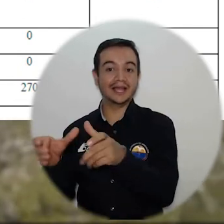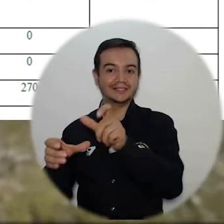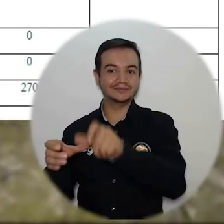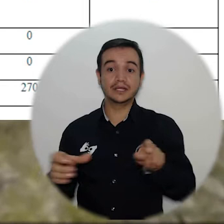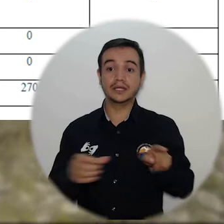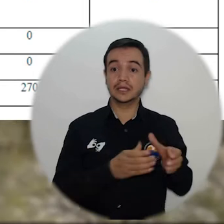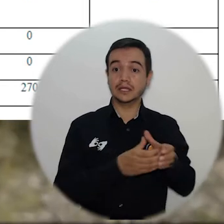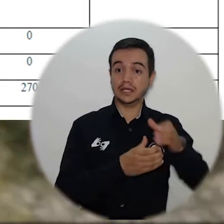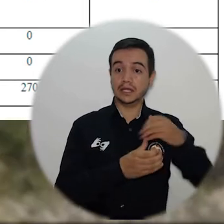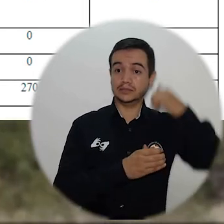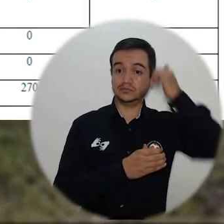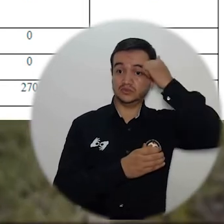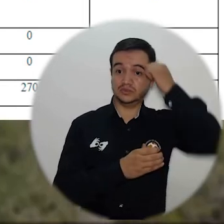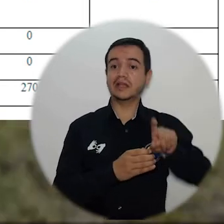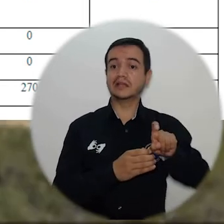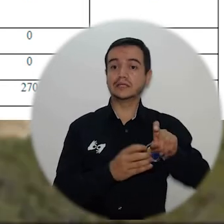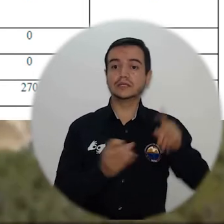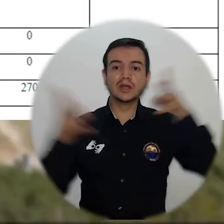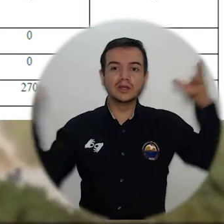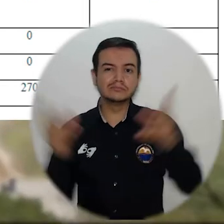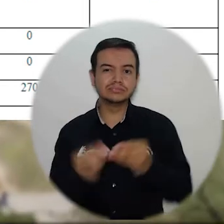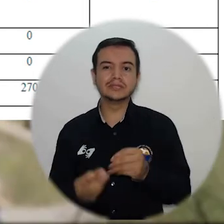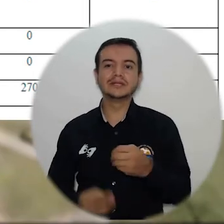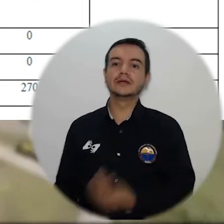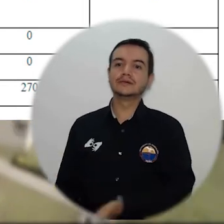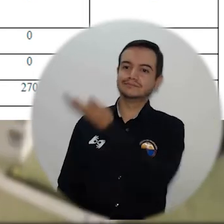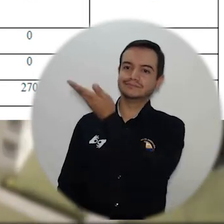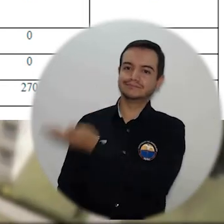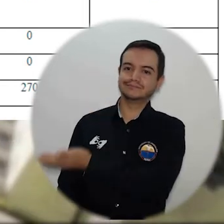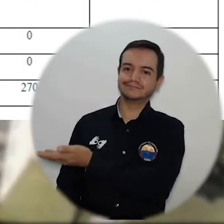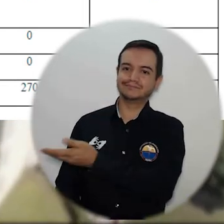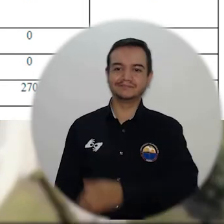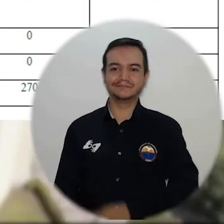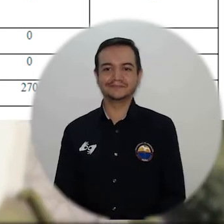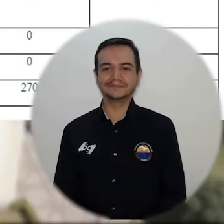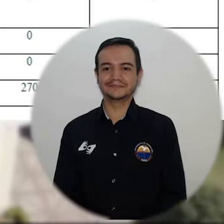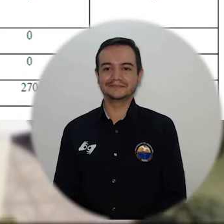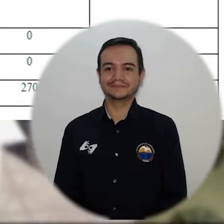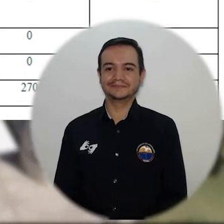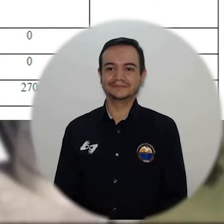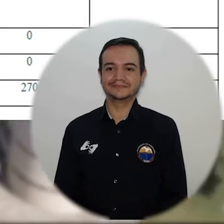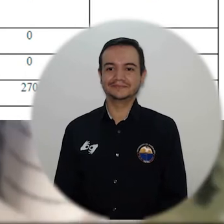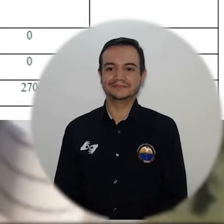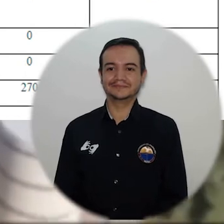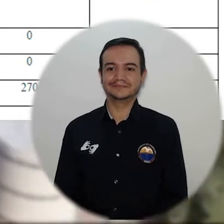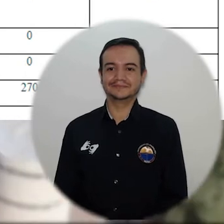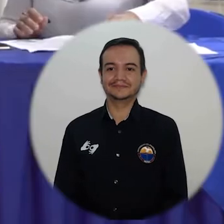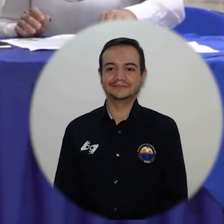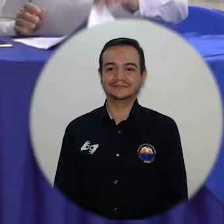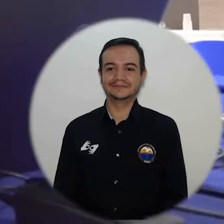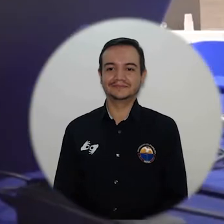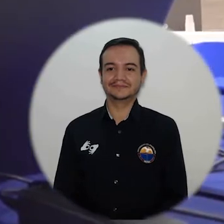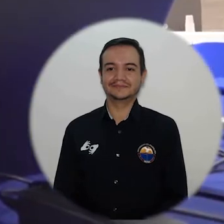y 6 de docentes para un total de votantes de 15.952 estudiantes y 978 profesores.